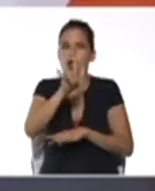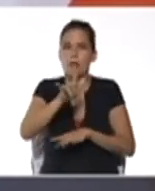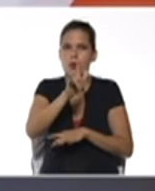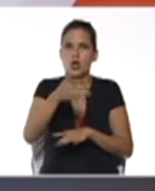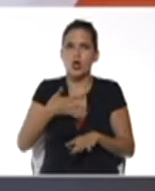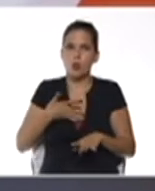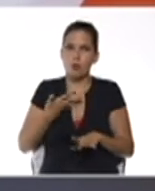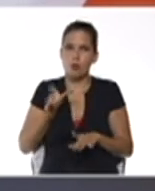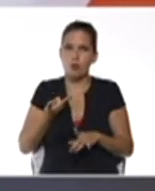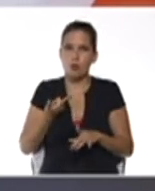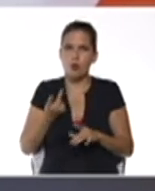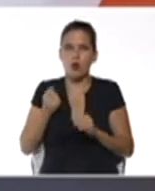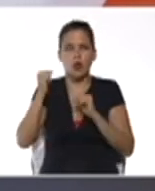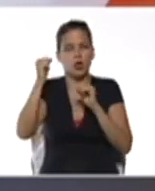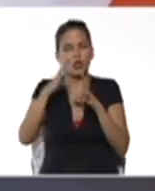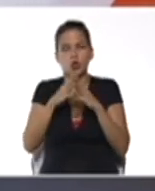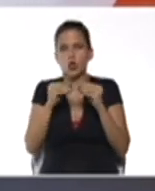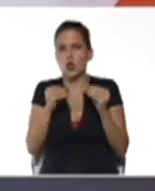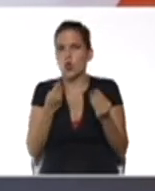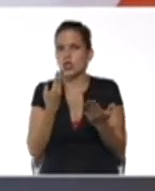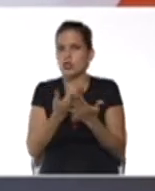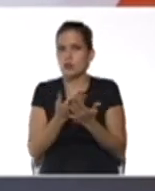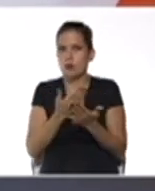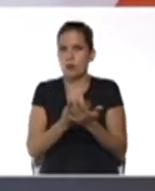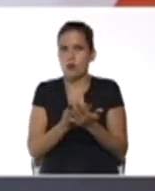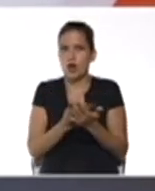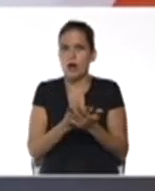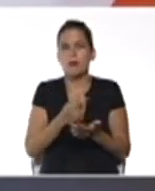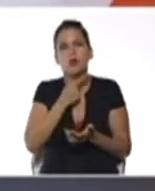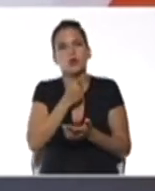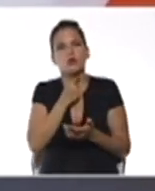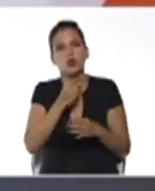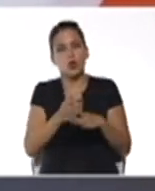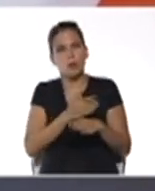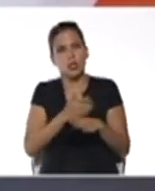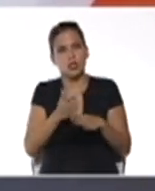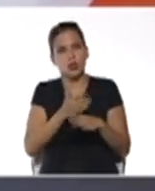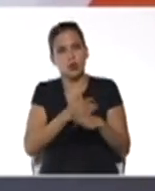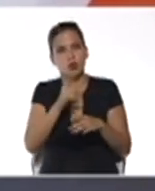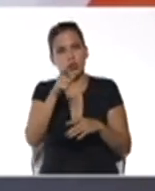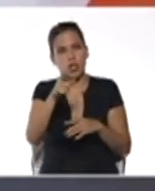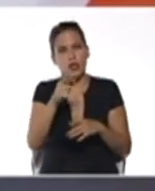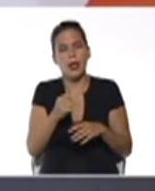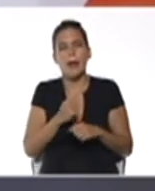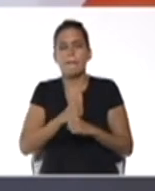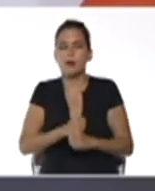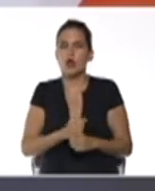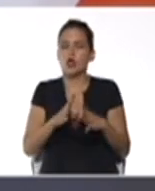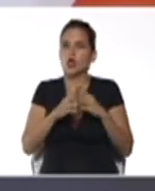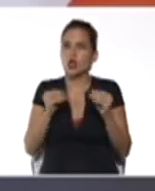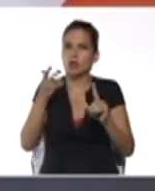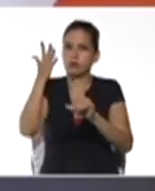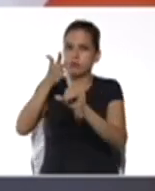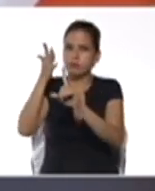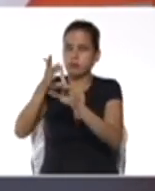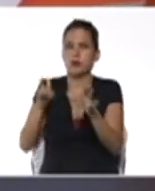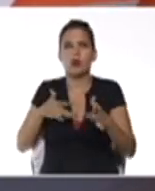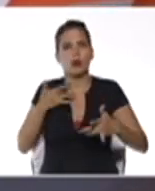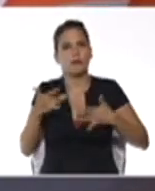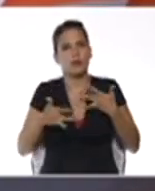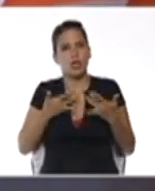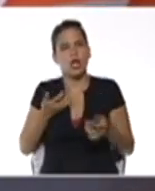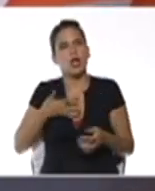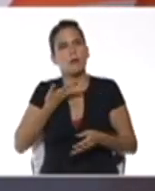pueden lograr todo lo que se propongan ha sido un placer compartir con ustedes espero que todas estas orientaciones todas estas actividades